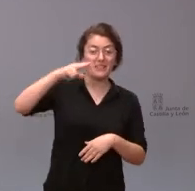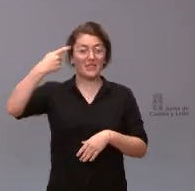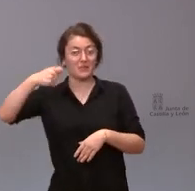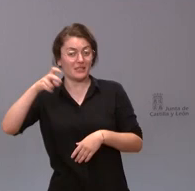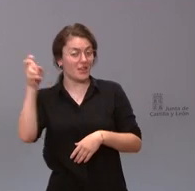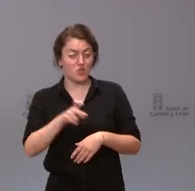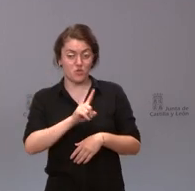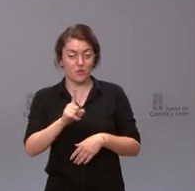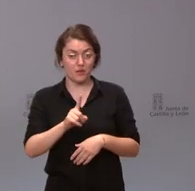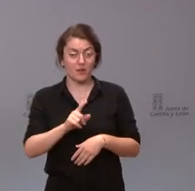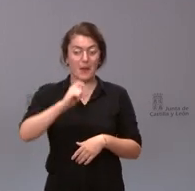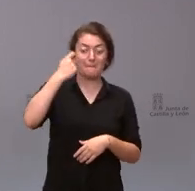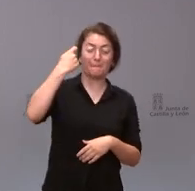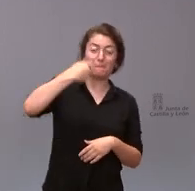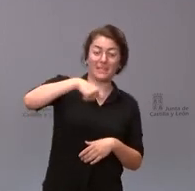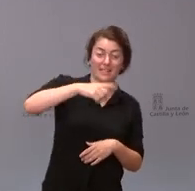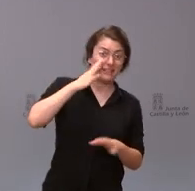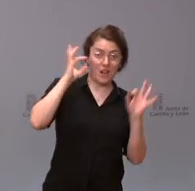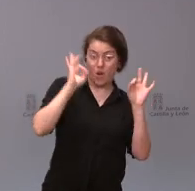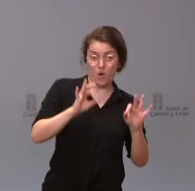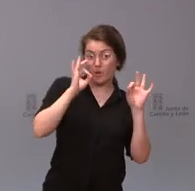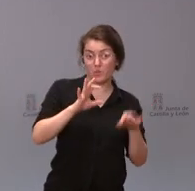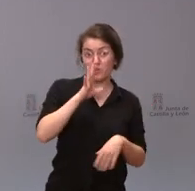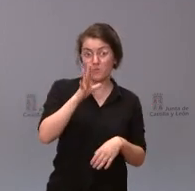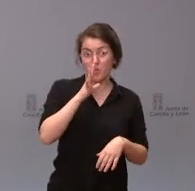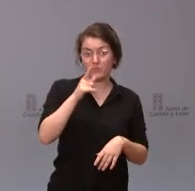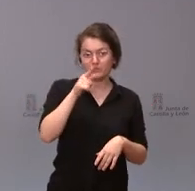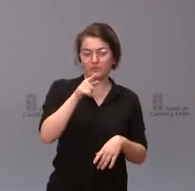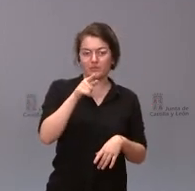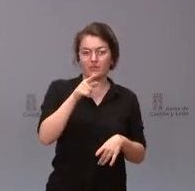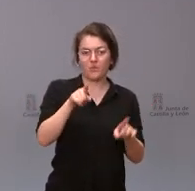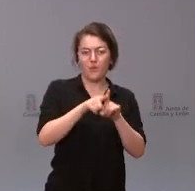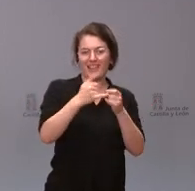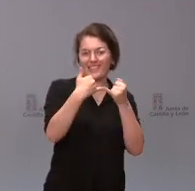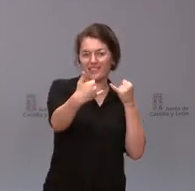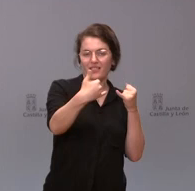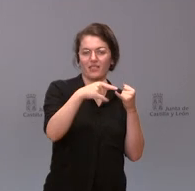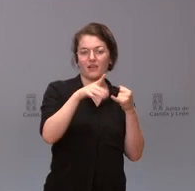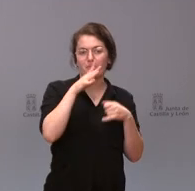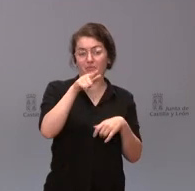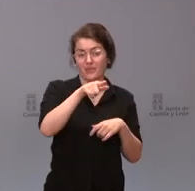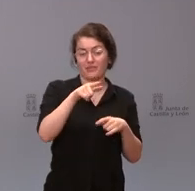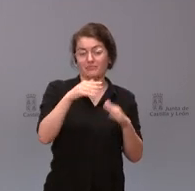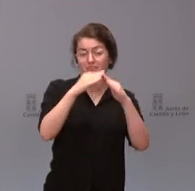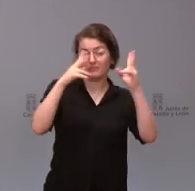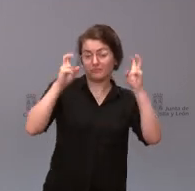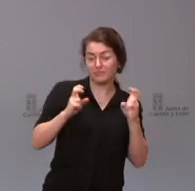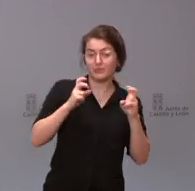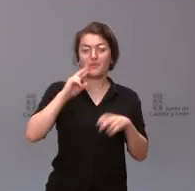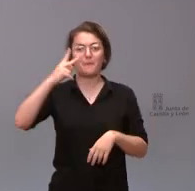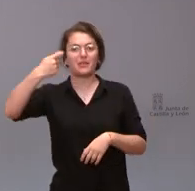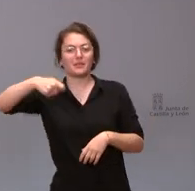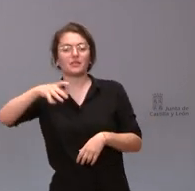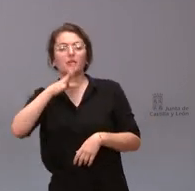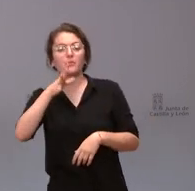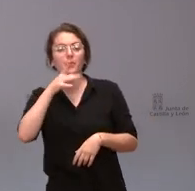el presidente lógicamente por vía telemática por su confinamiento y el vicepresidente porque